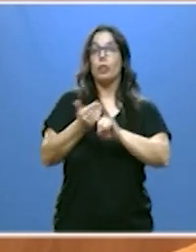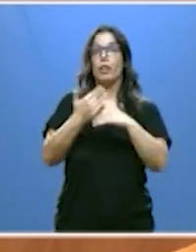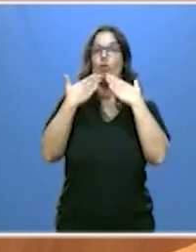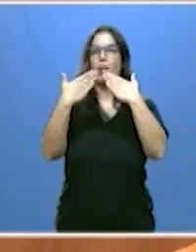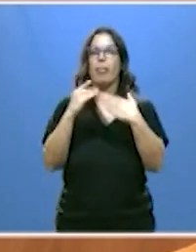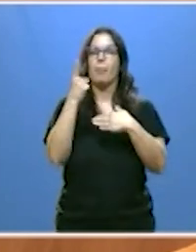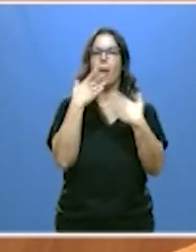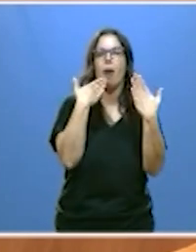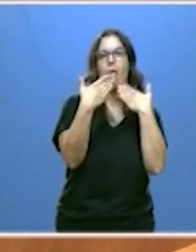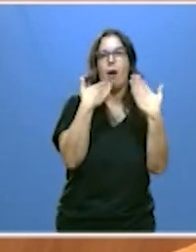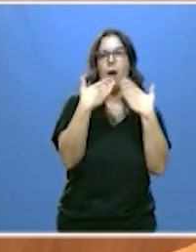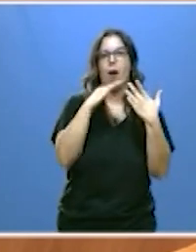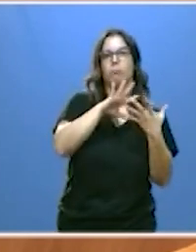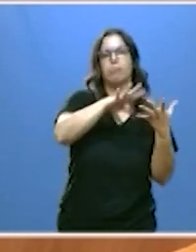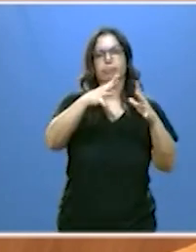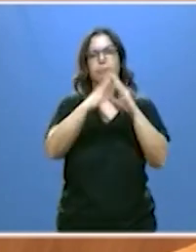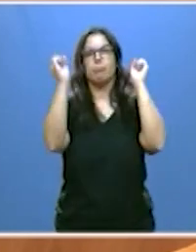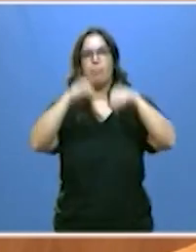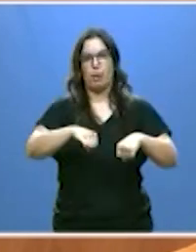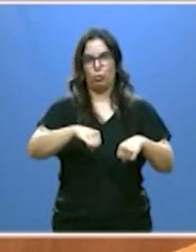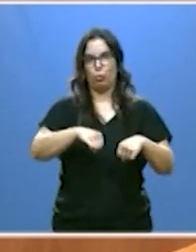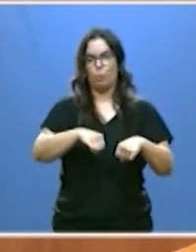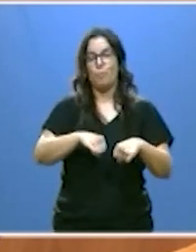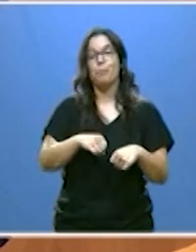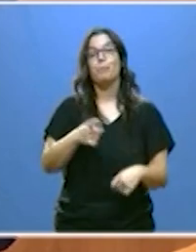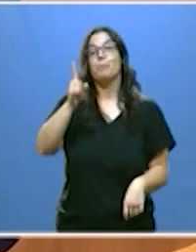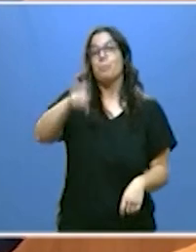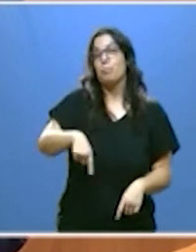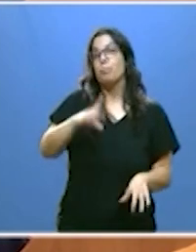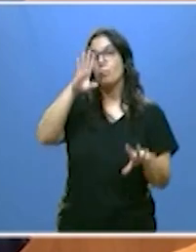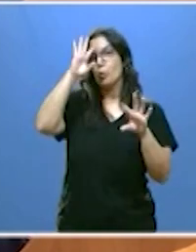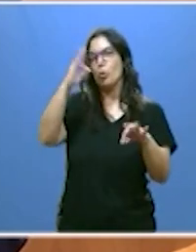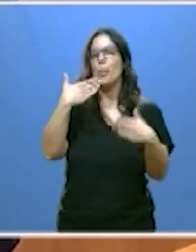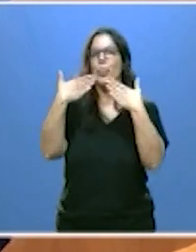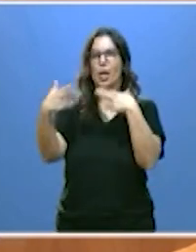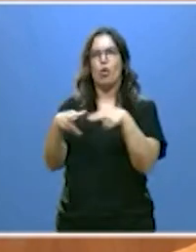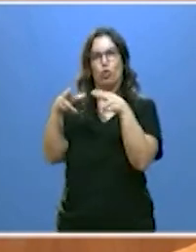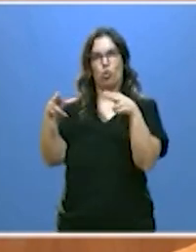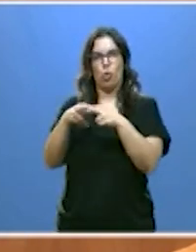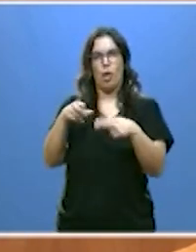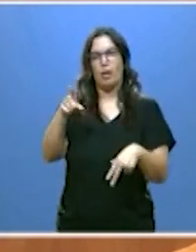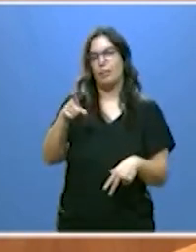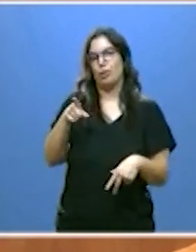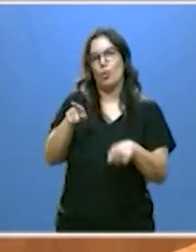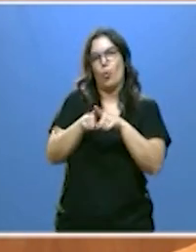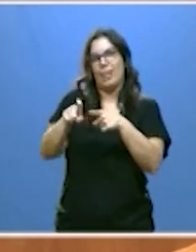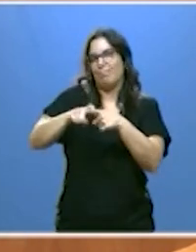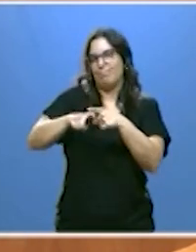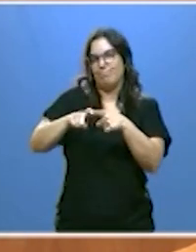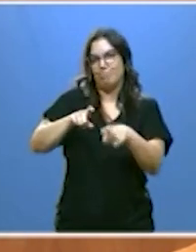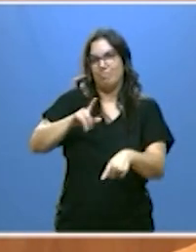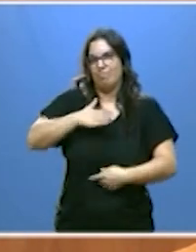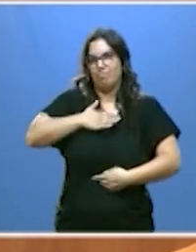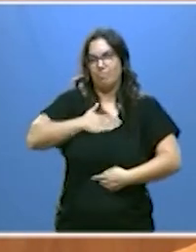fructificado en un pacto. También, por supuesto, diálogo social, uno de los rasgos distintivos